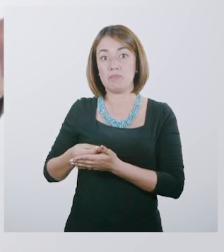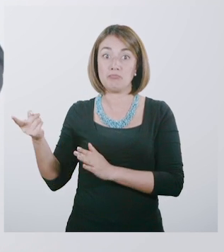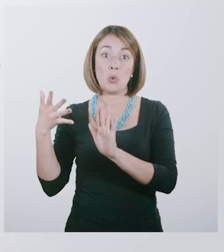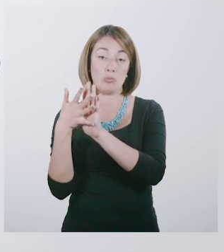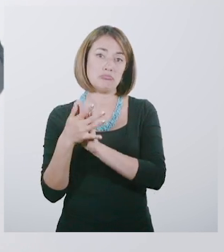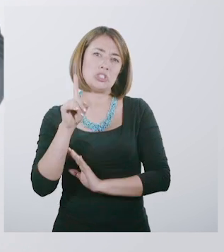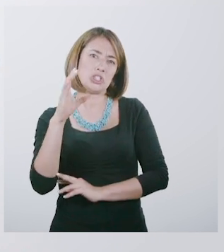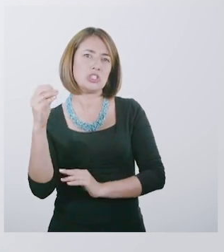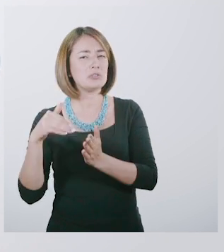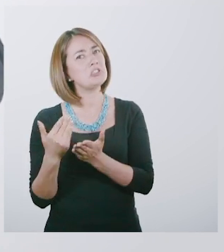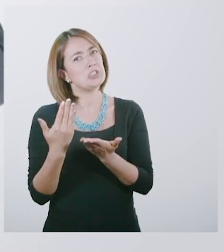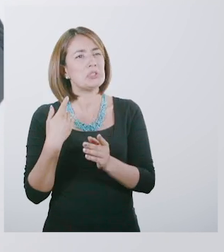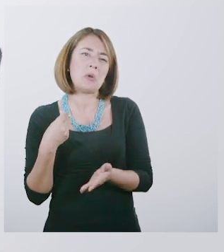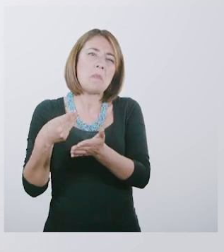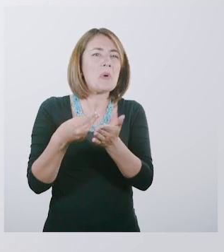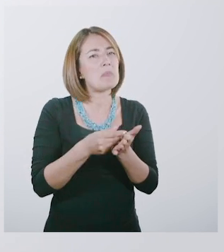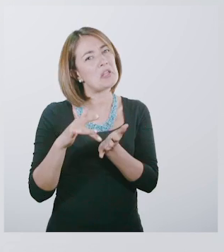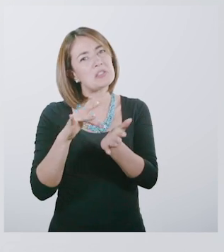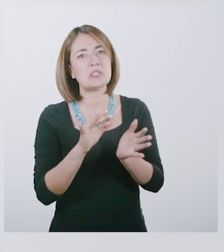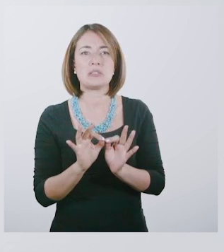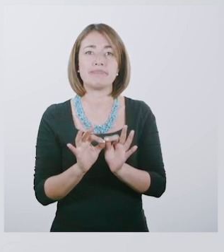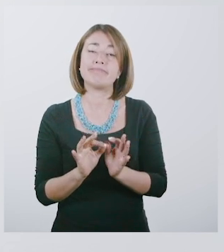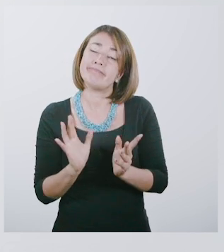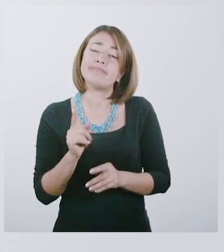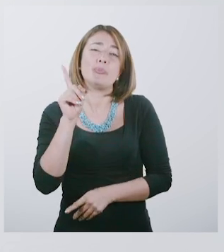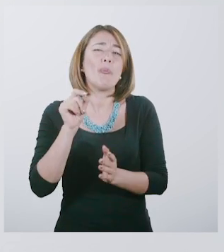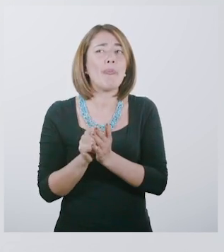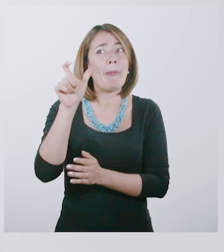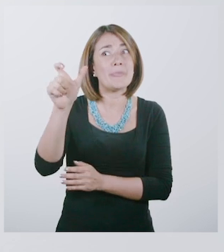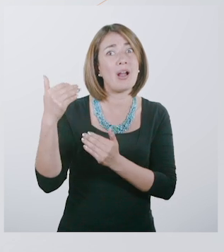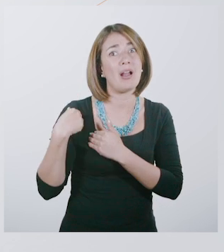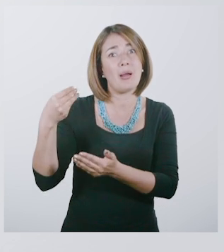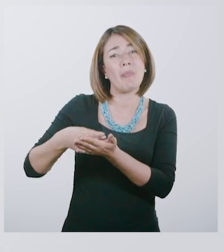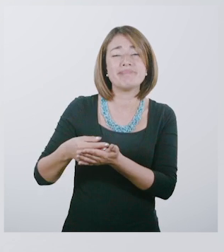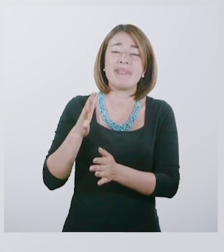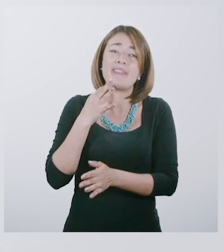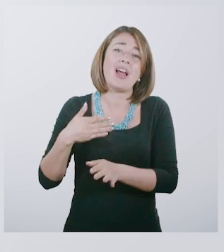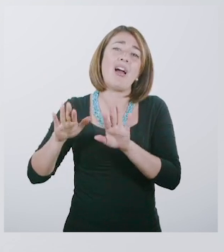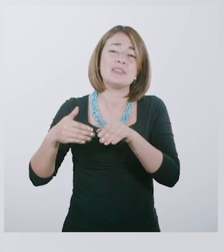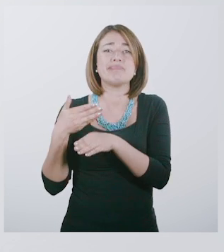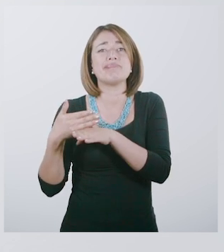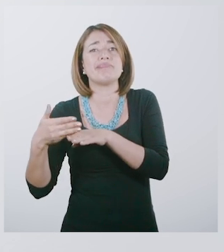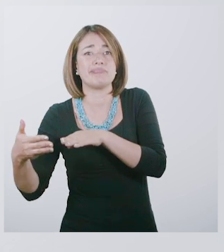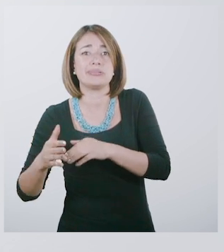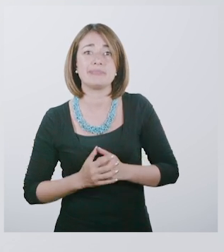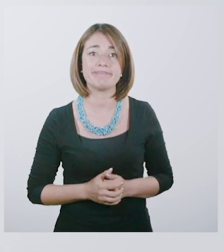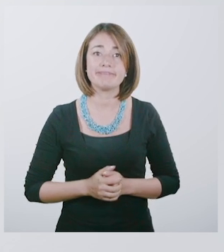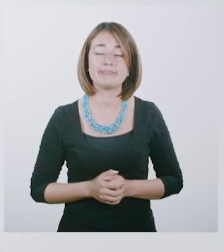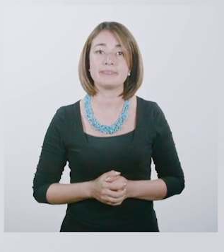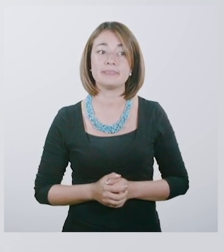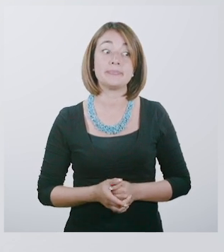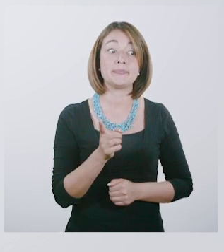este dinero salgo de algunas deudas, argumenta ella. Pero también sabe que la persona encargada de pagar dicha cadena a veces